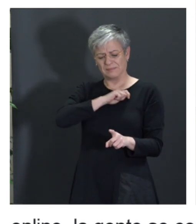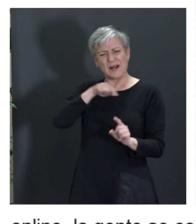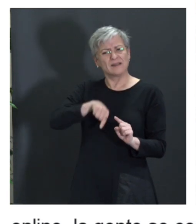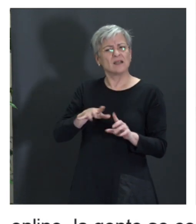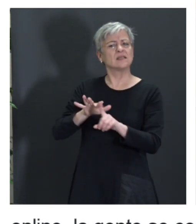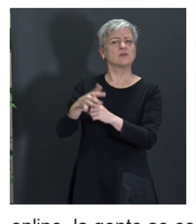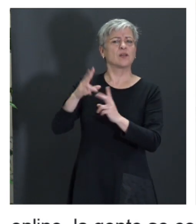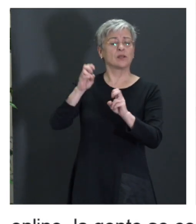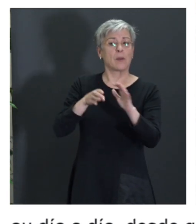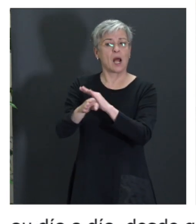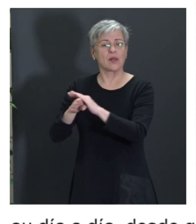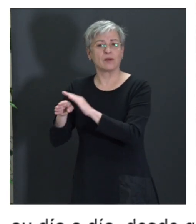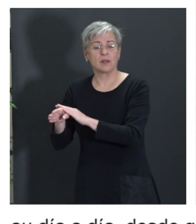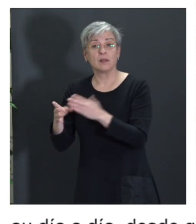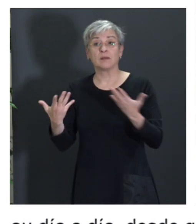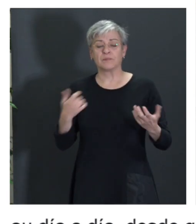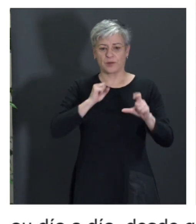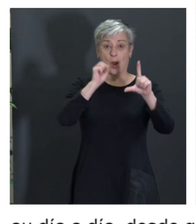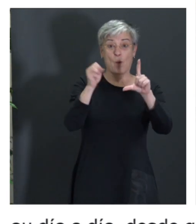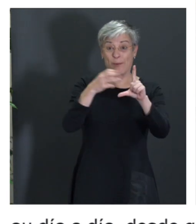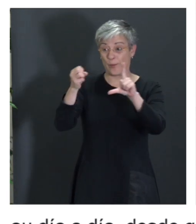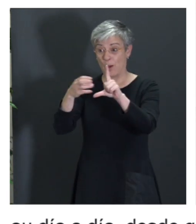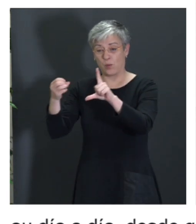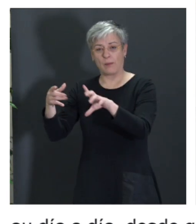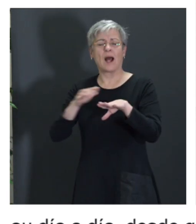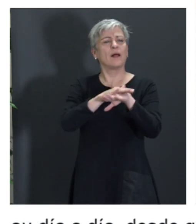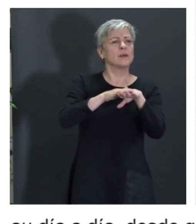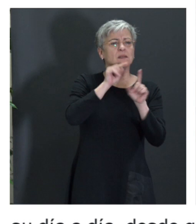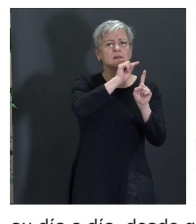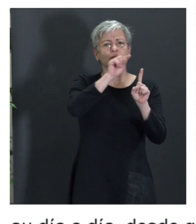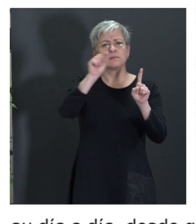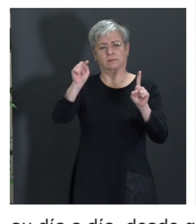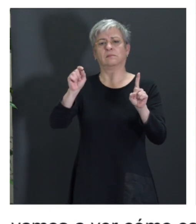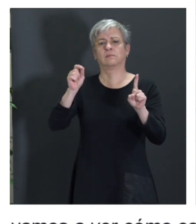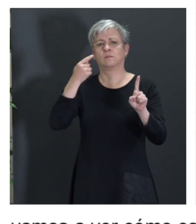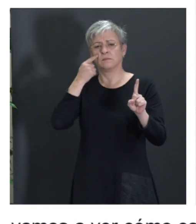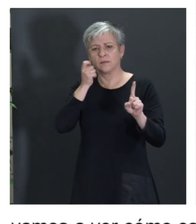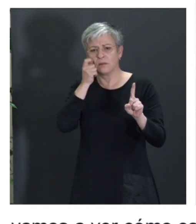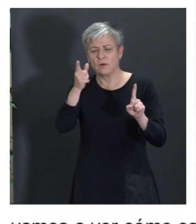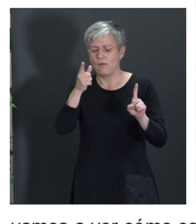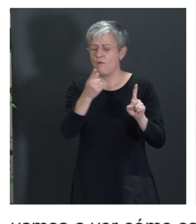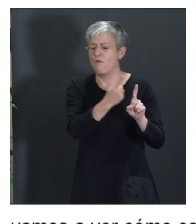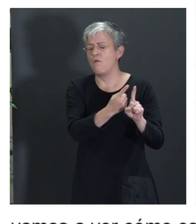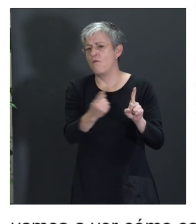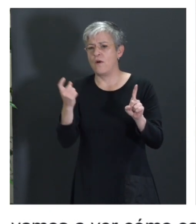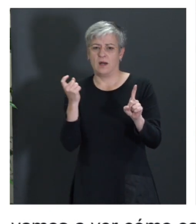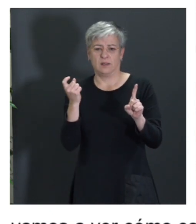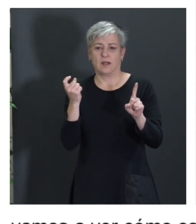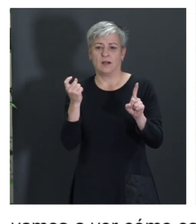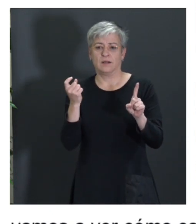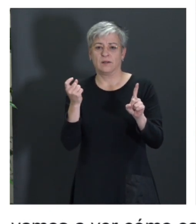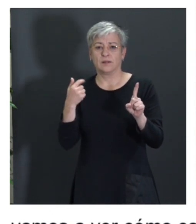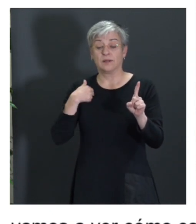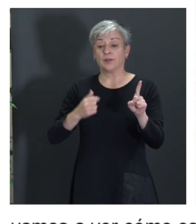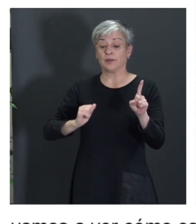Y entrando a las páginas web y analizando un poco las webs de la administración, etc., nos dimos cuenta de que había mucho trabajo por hacer. Entonces ya habíamos